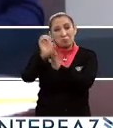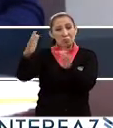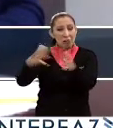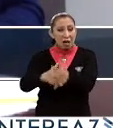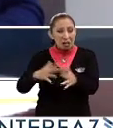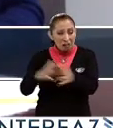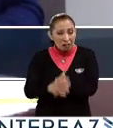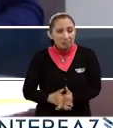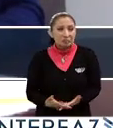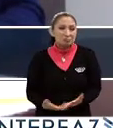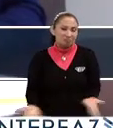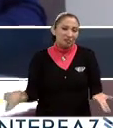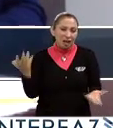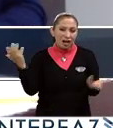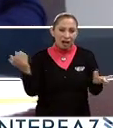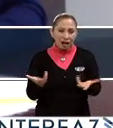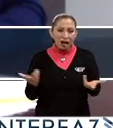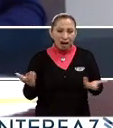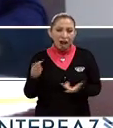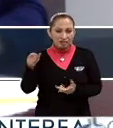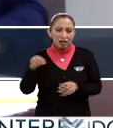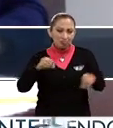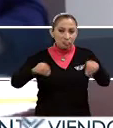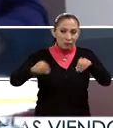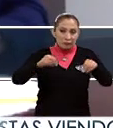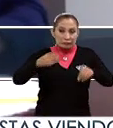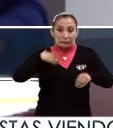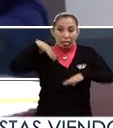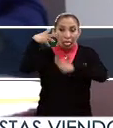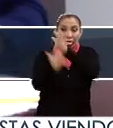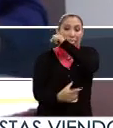guerras, pues generan movimientos